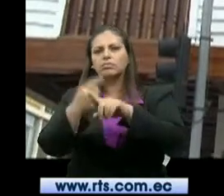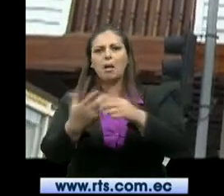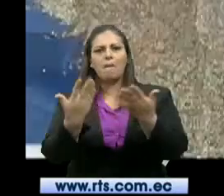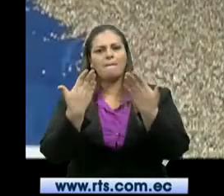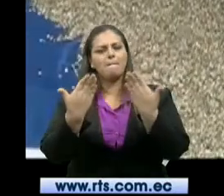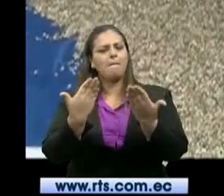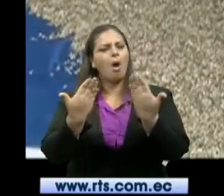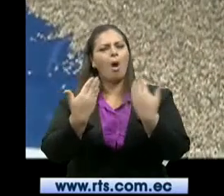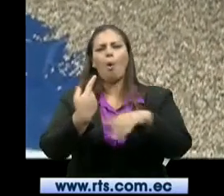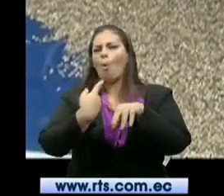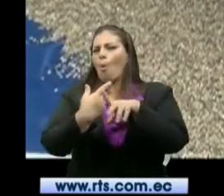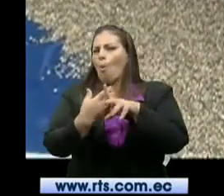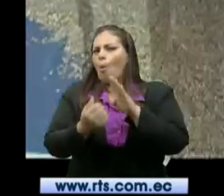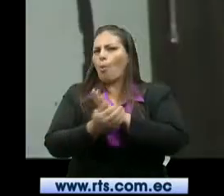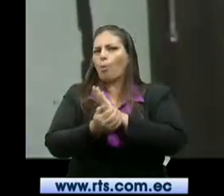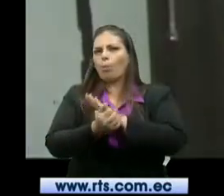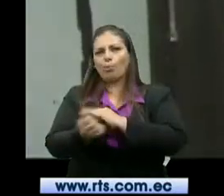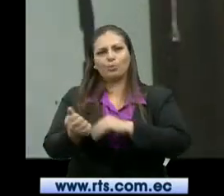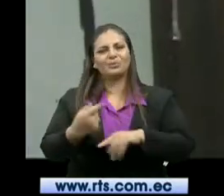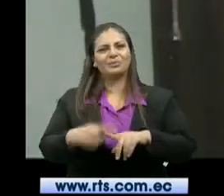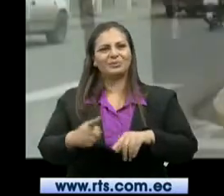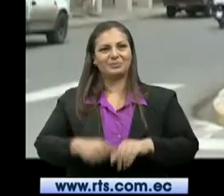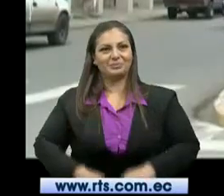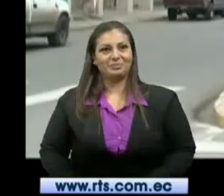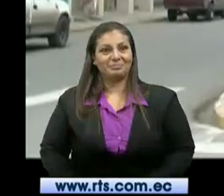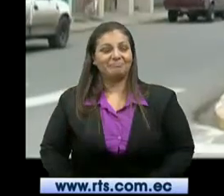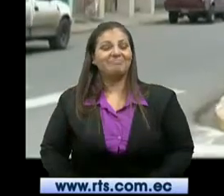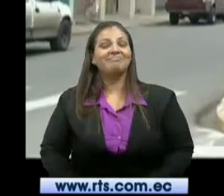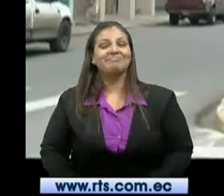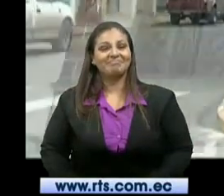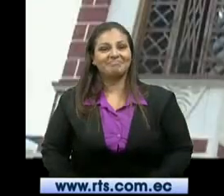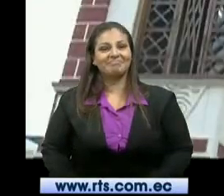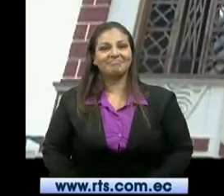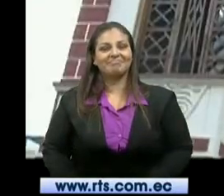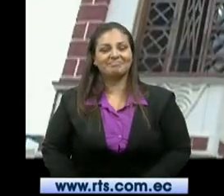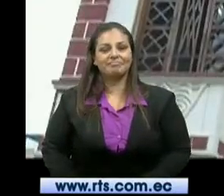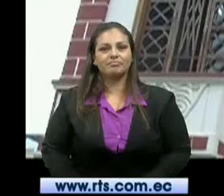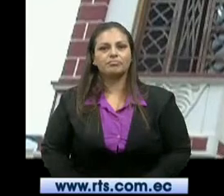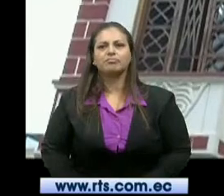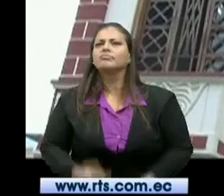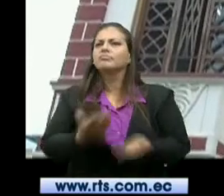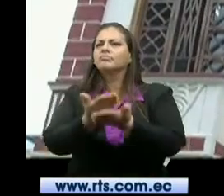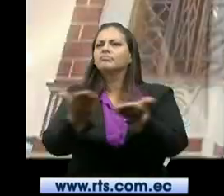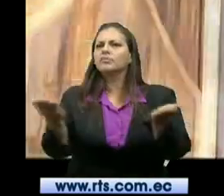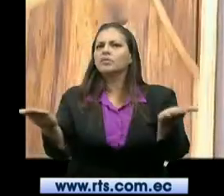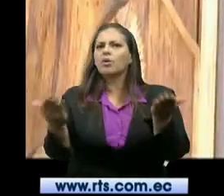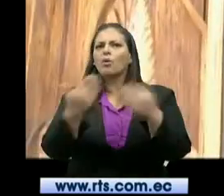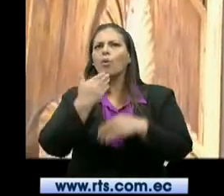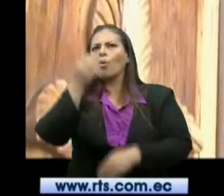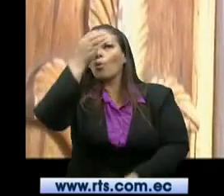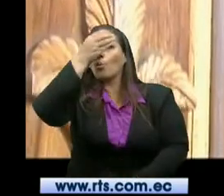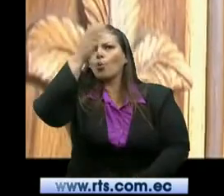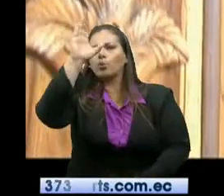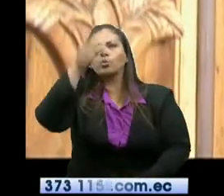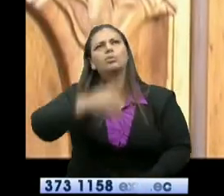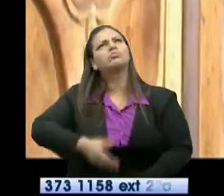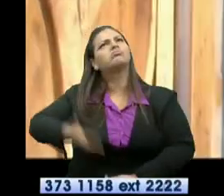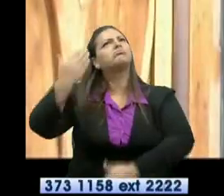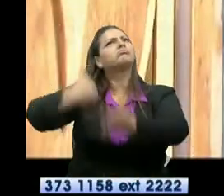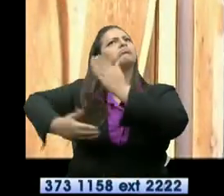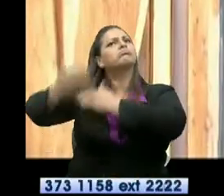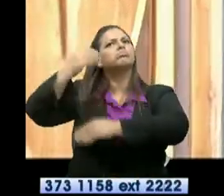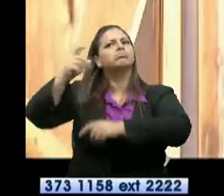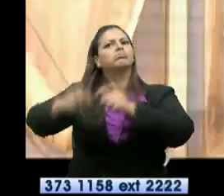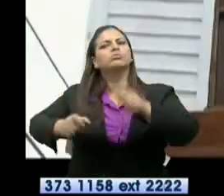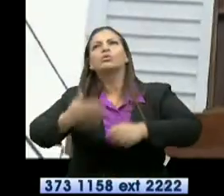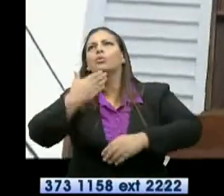Las patrimoniales fueron restauradas en el Cantón Puerto Viejo, en la provincia de Manaví, para mostrar el arte y la cultura de los ancestros que construyeron estas